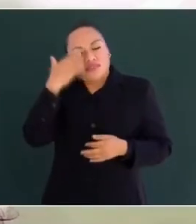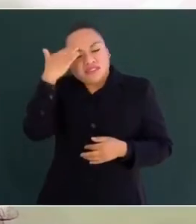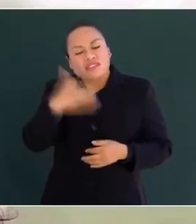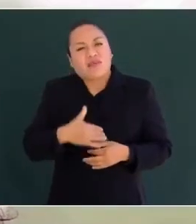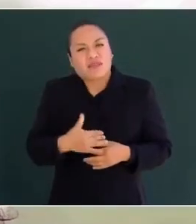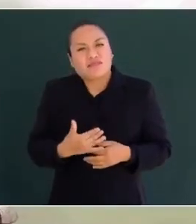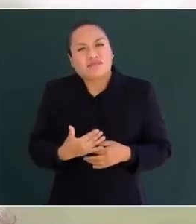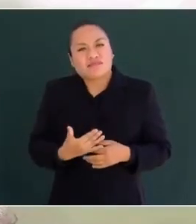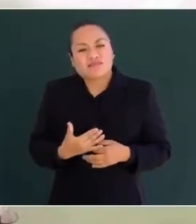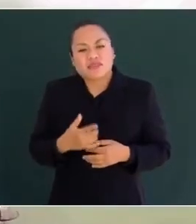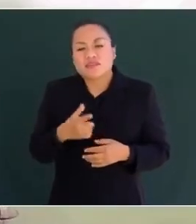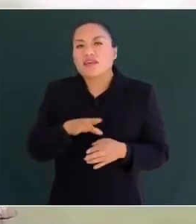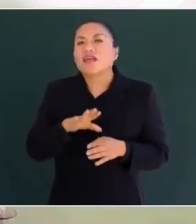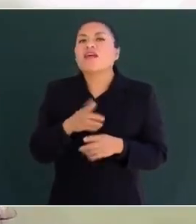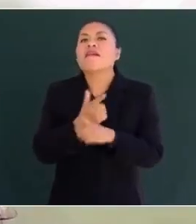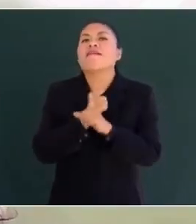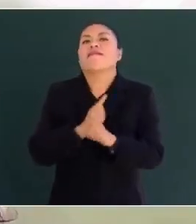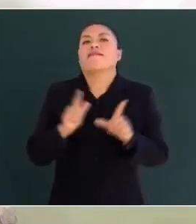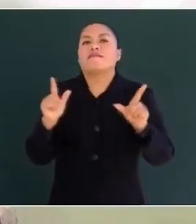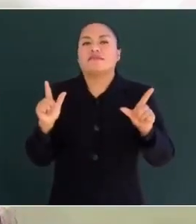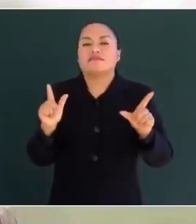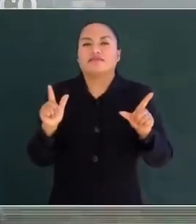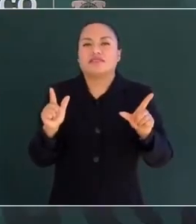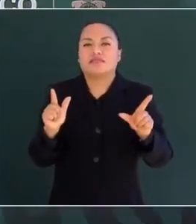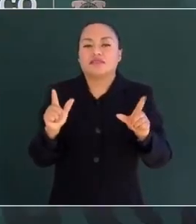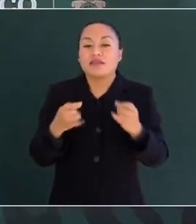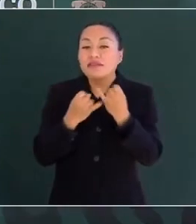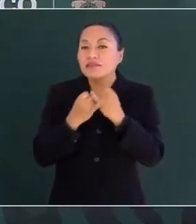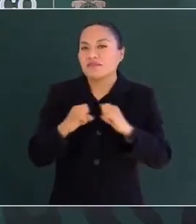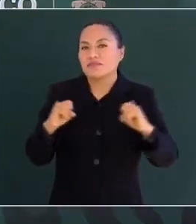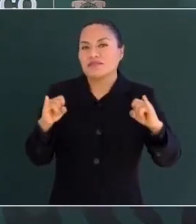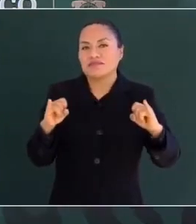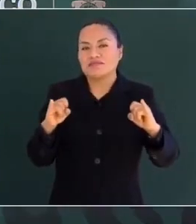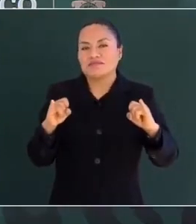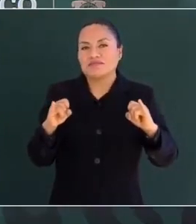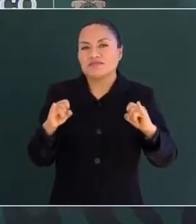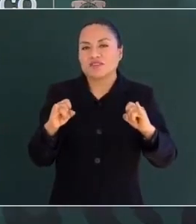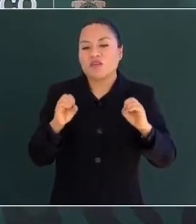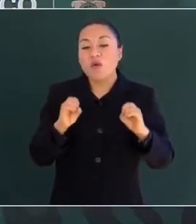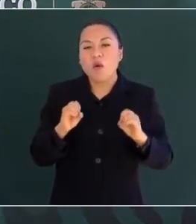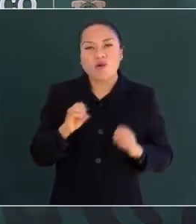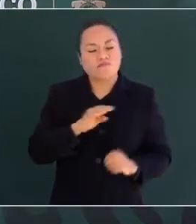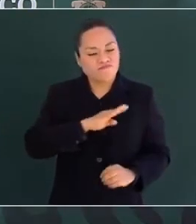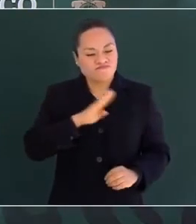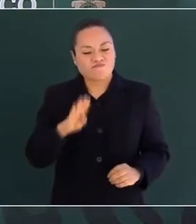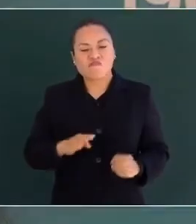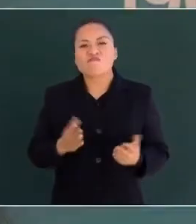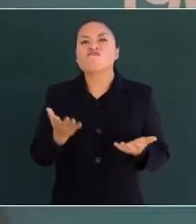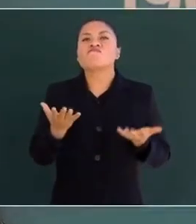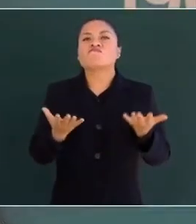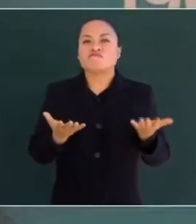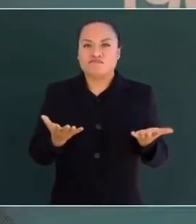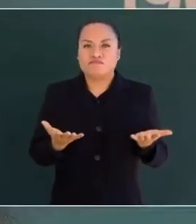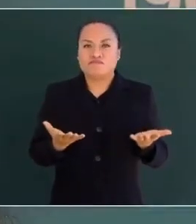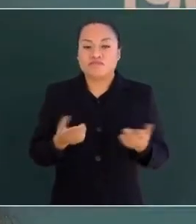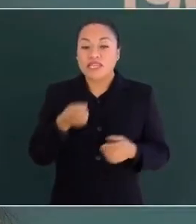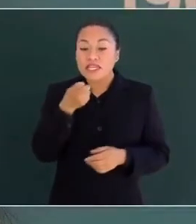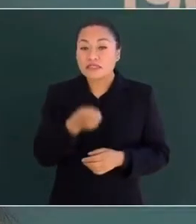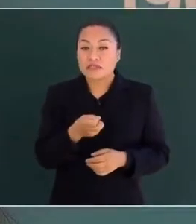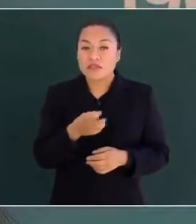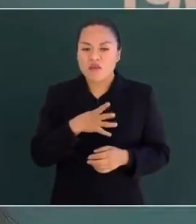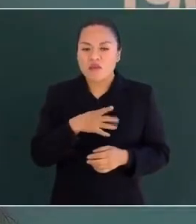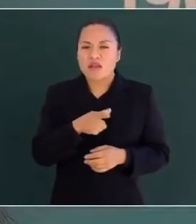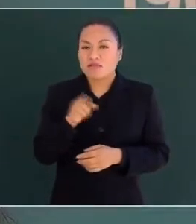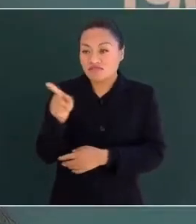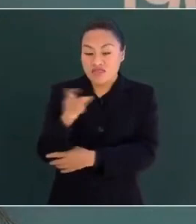divisa es libertad, independencia o muerte. Si este sistema fuese